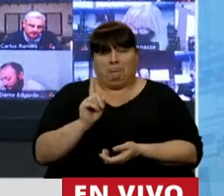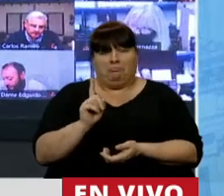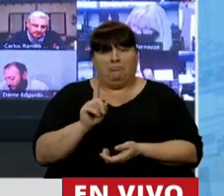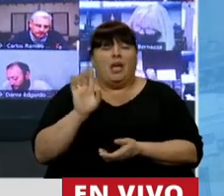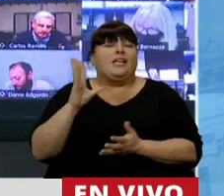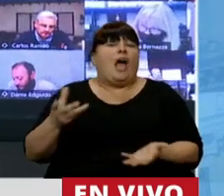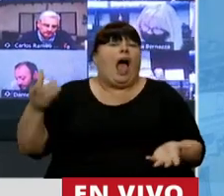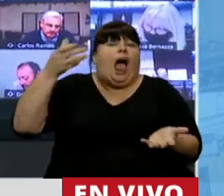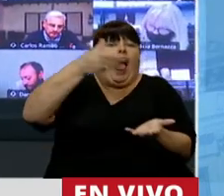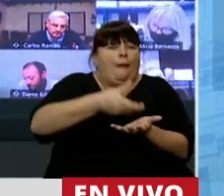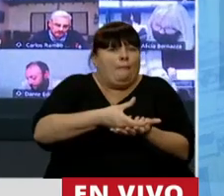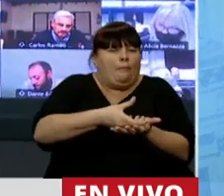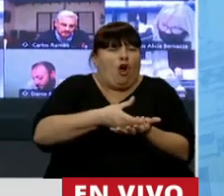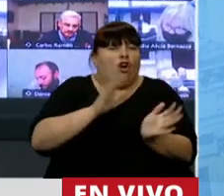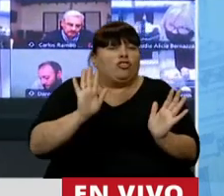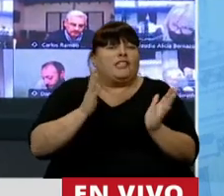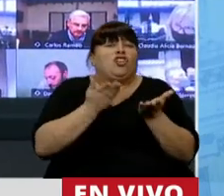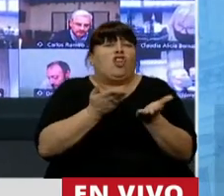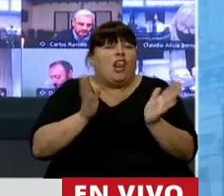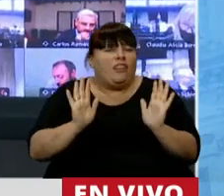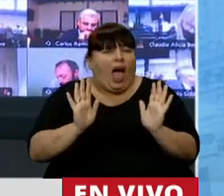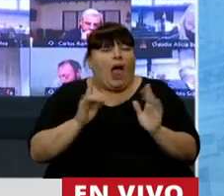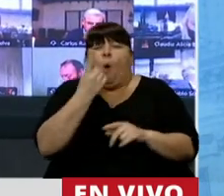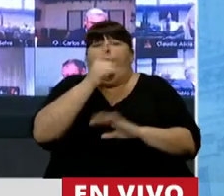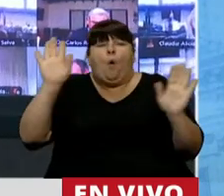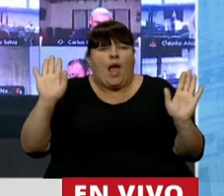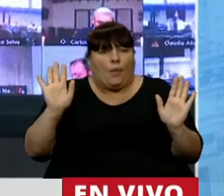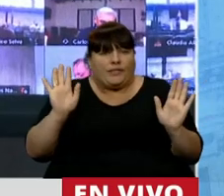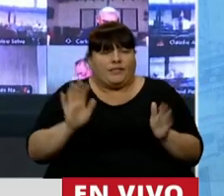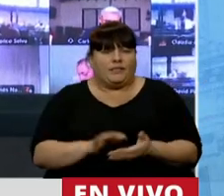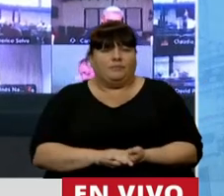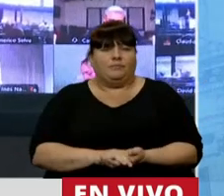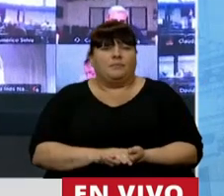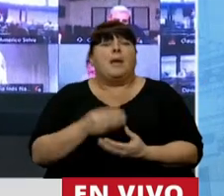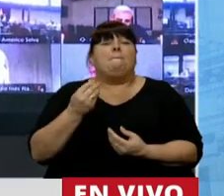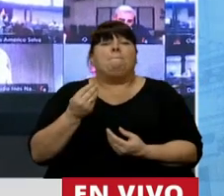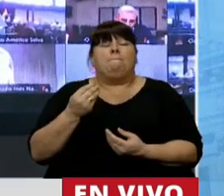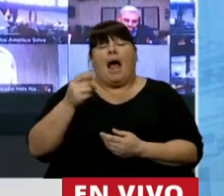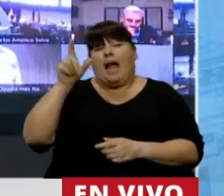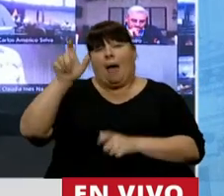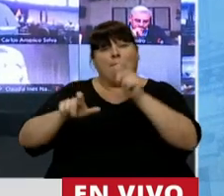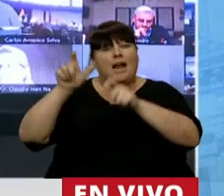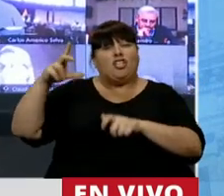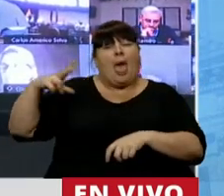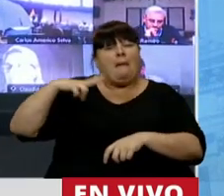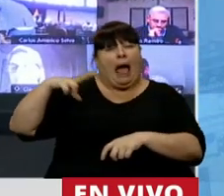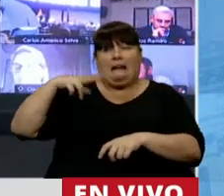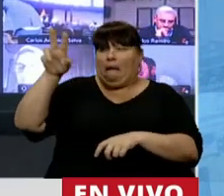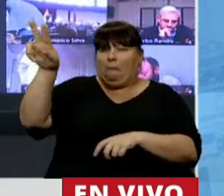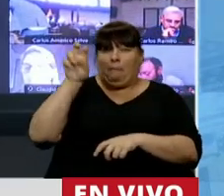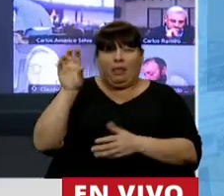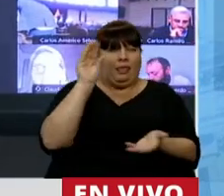es un aporte solidario por única vez a aquellas personas más ricas